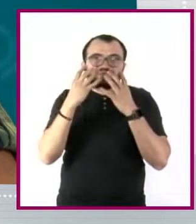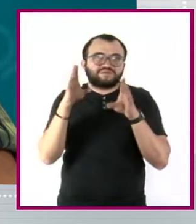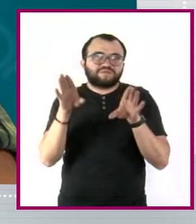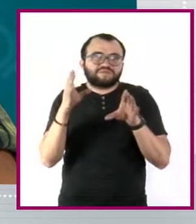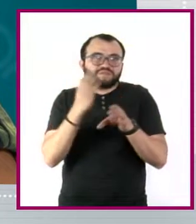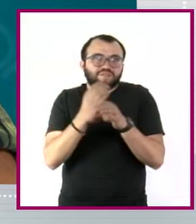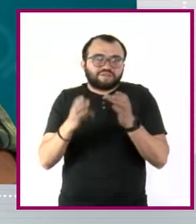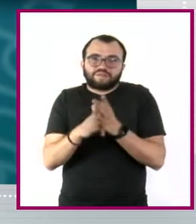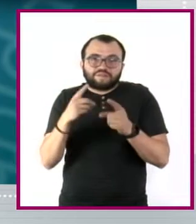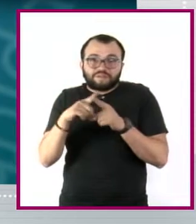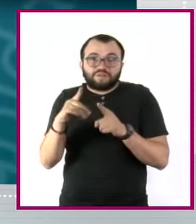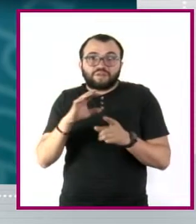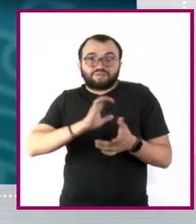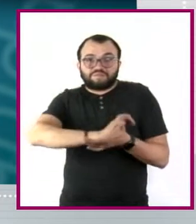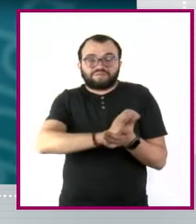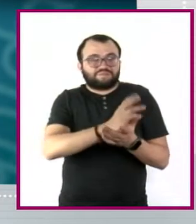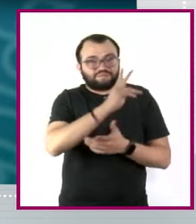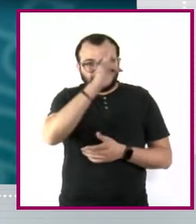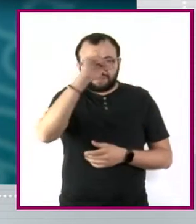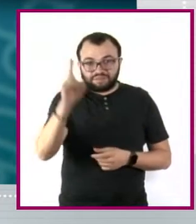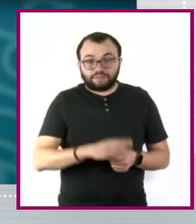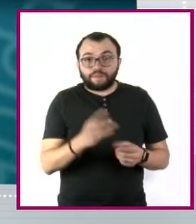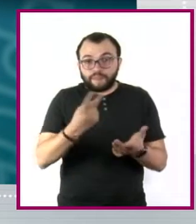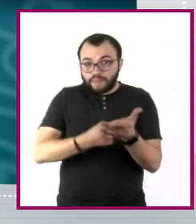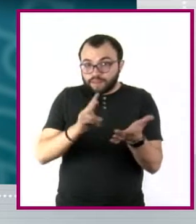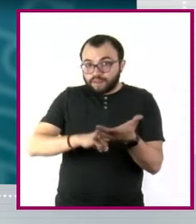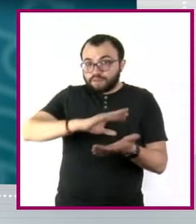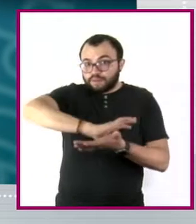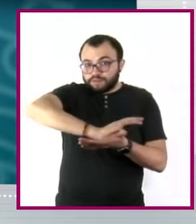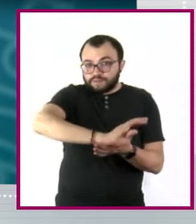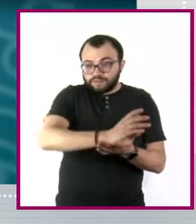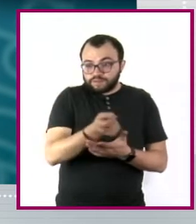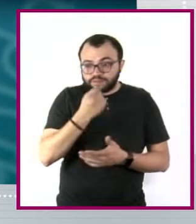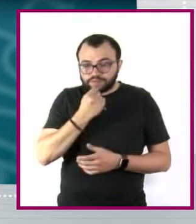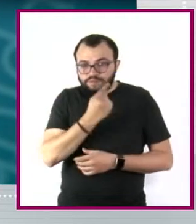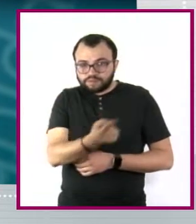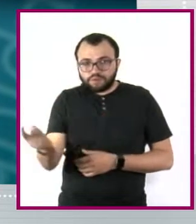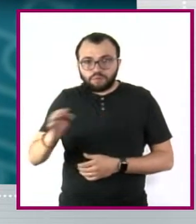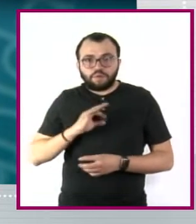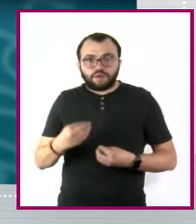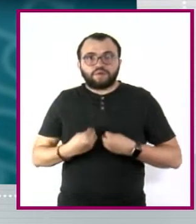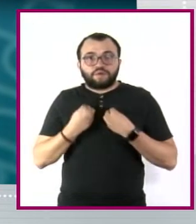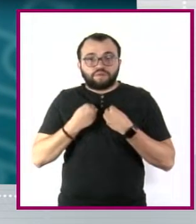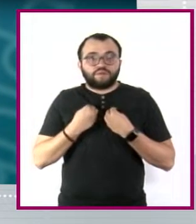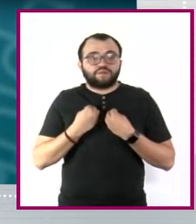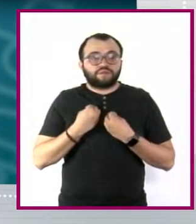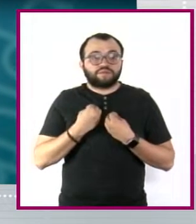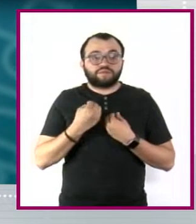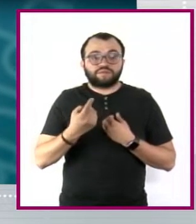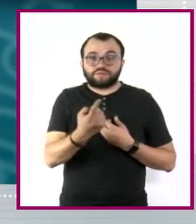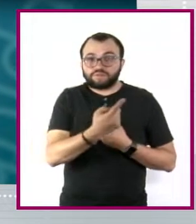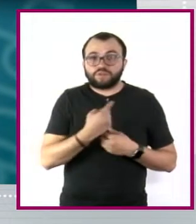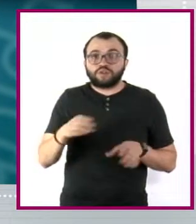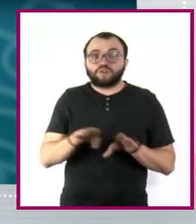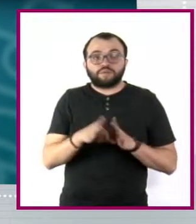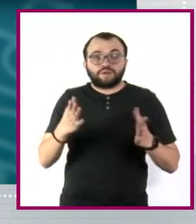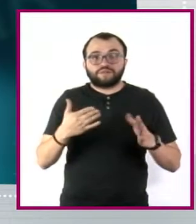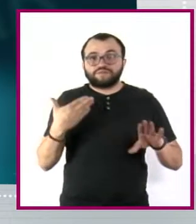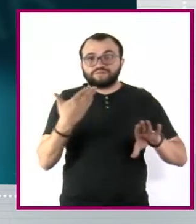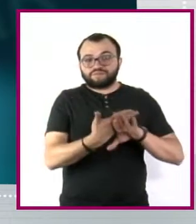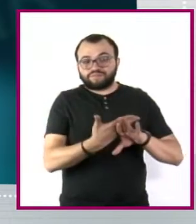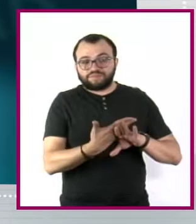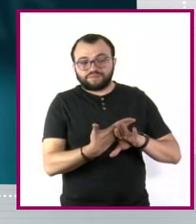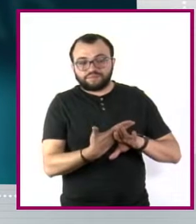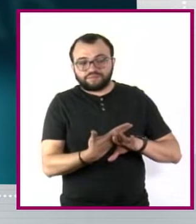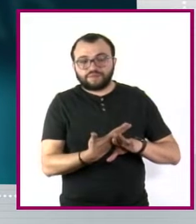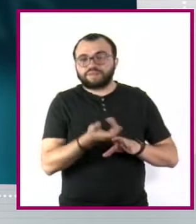tener consecuencias fatales. Si la doble discriminación la viven niñas, niños o jóvenes, los recursos personales para enfrentarlas son distintos.